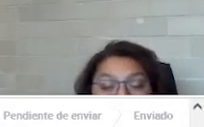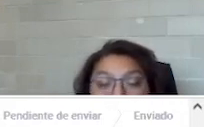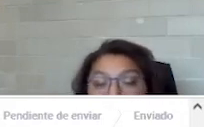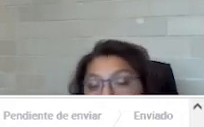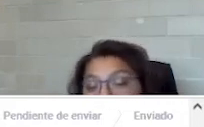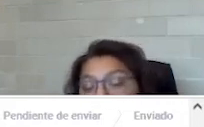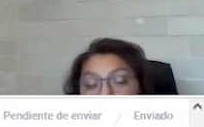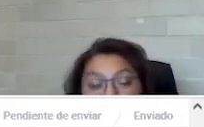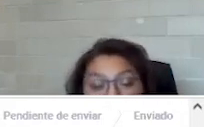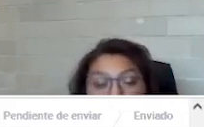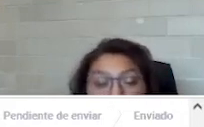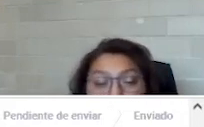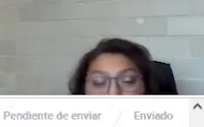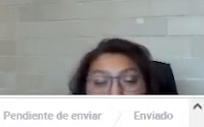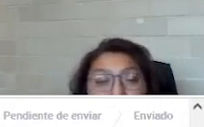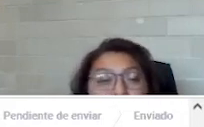estados financieros.